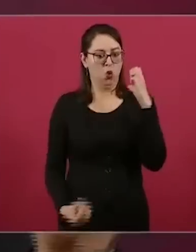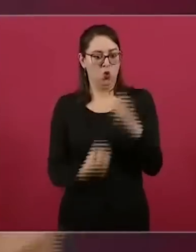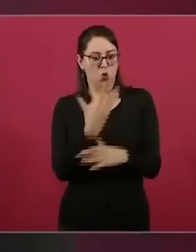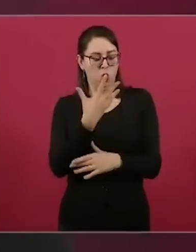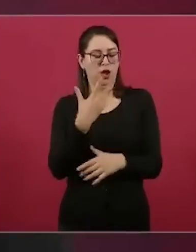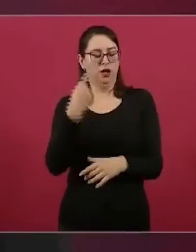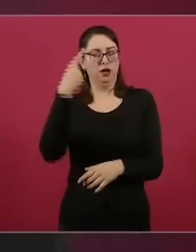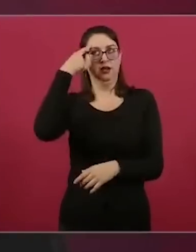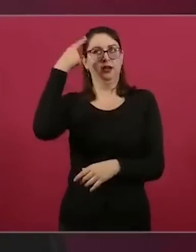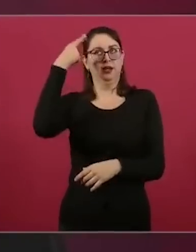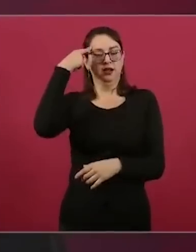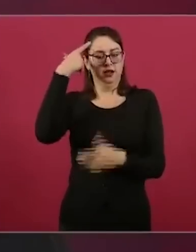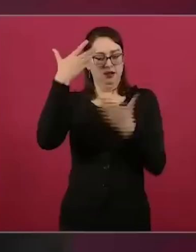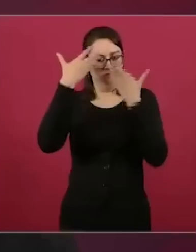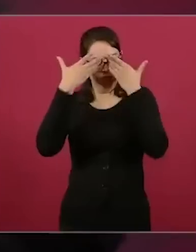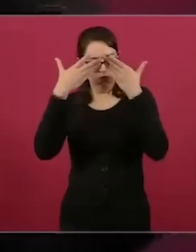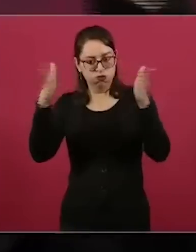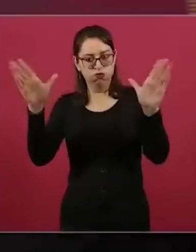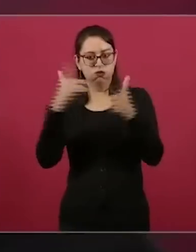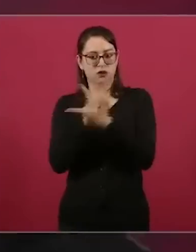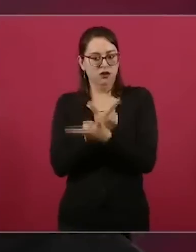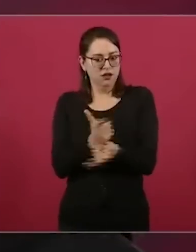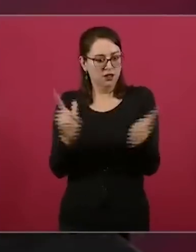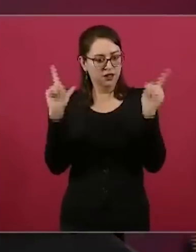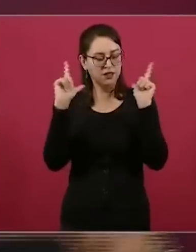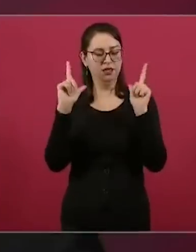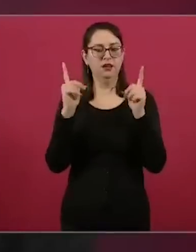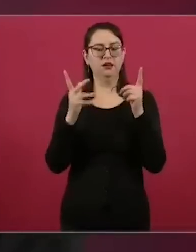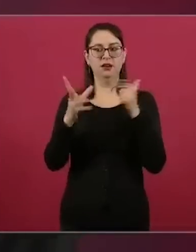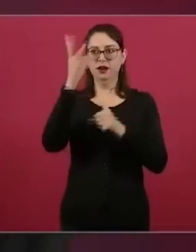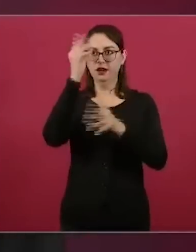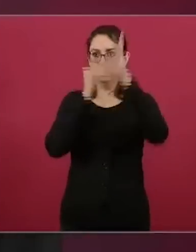autenticidad, son libros abiertos